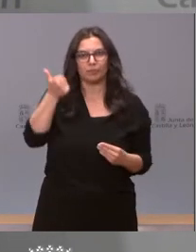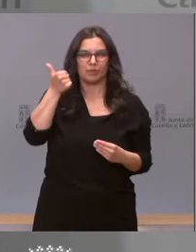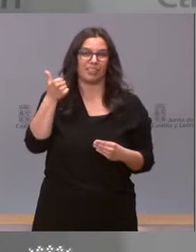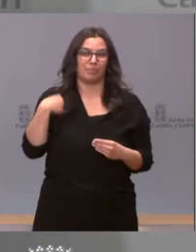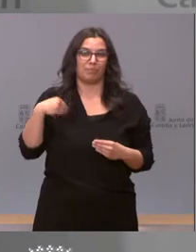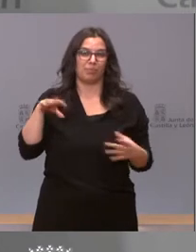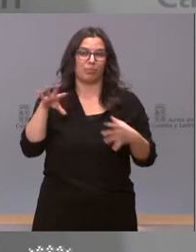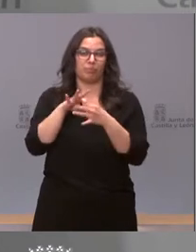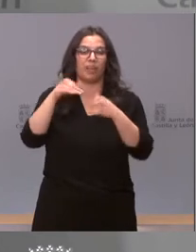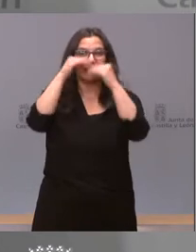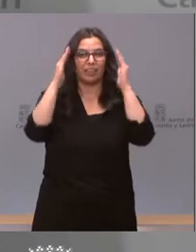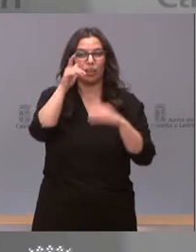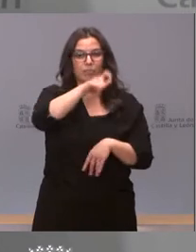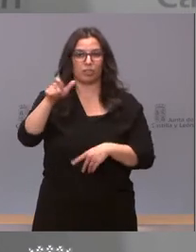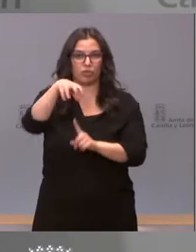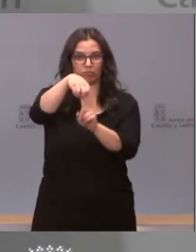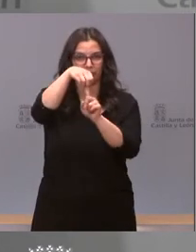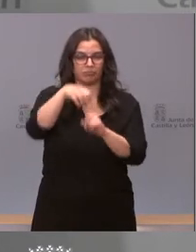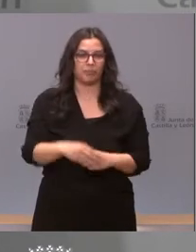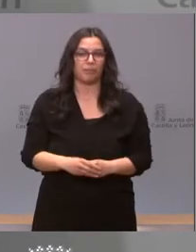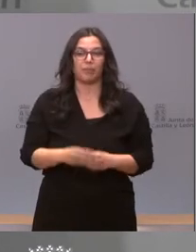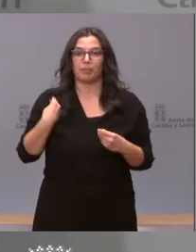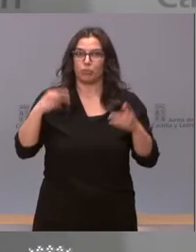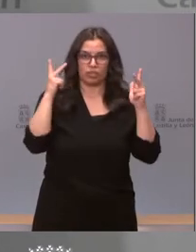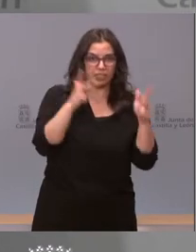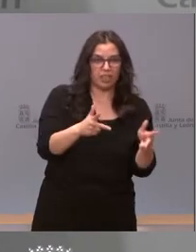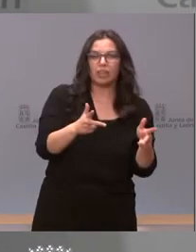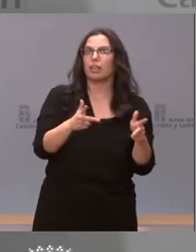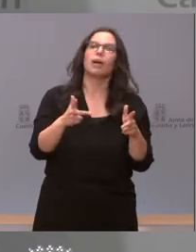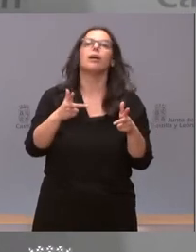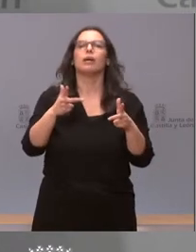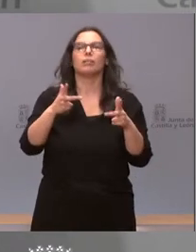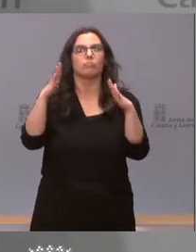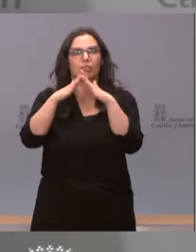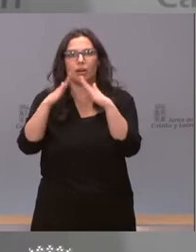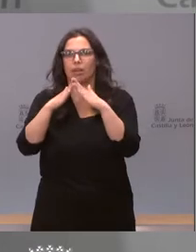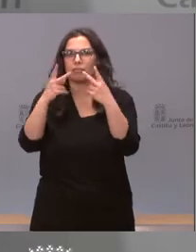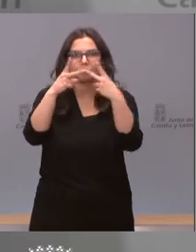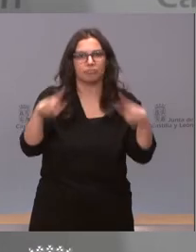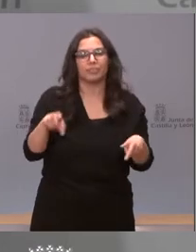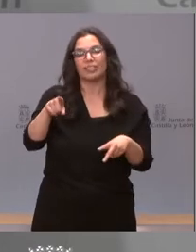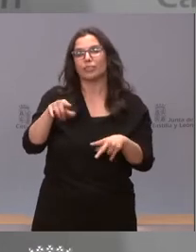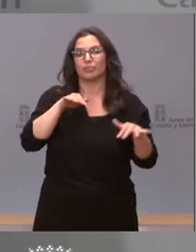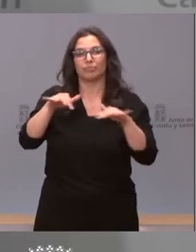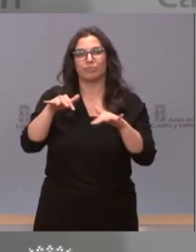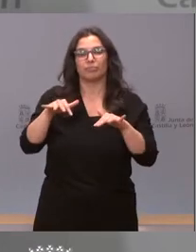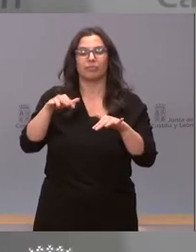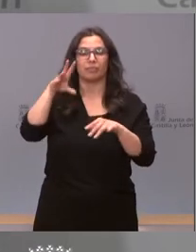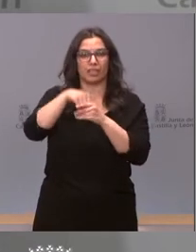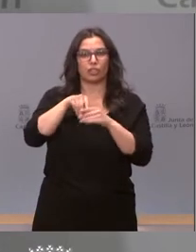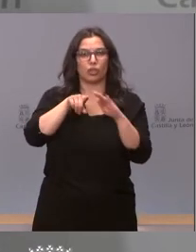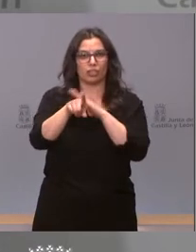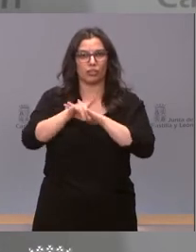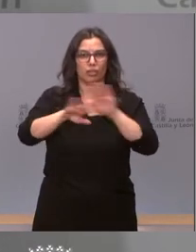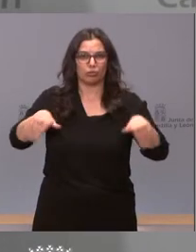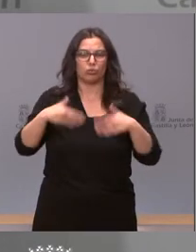atención centrado en las personas, tanto en las residencias como en hogares, promovido todo ello por la Consejería de Familia e